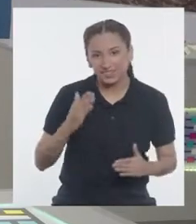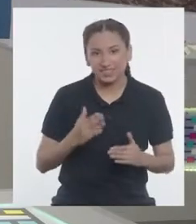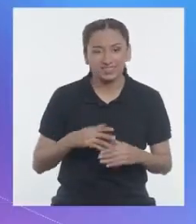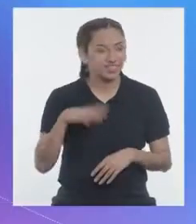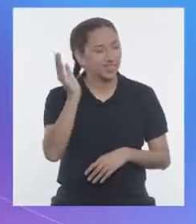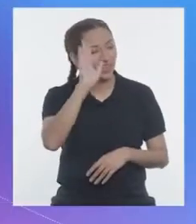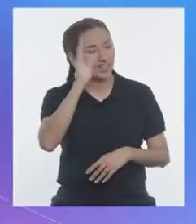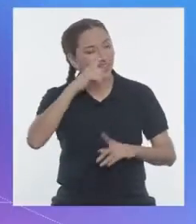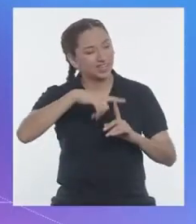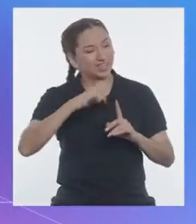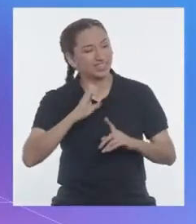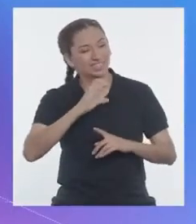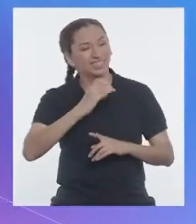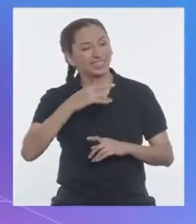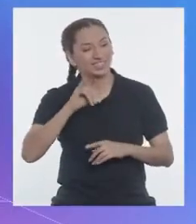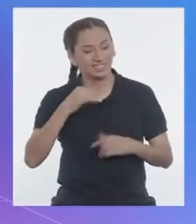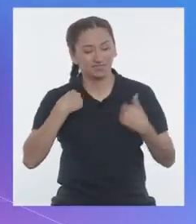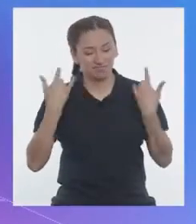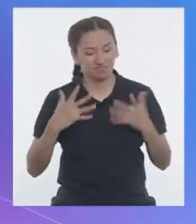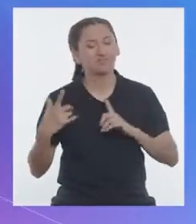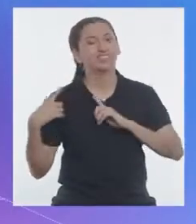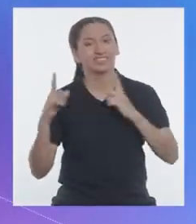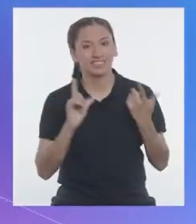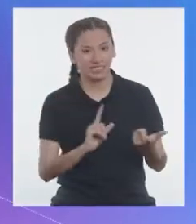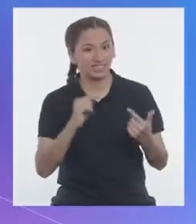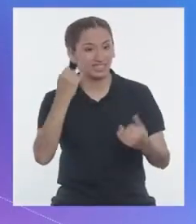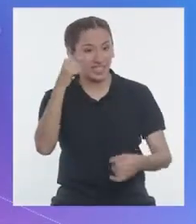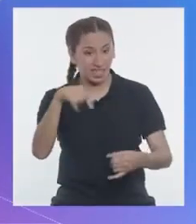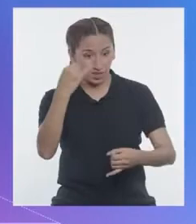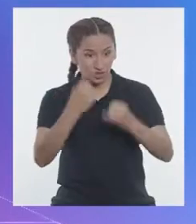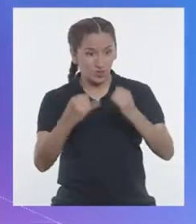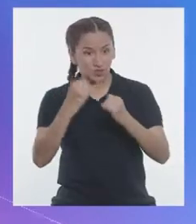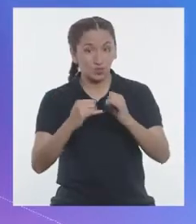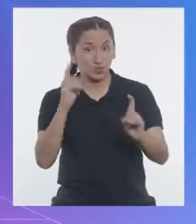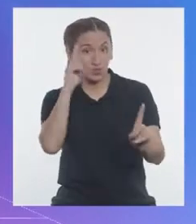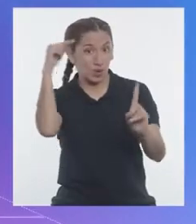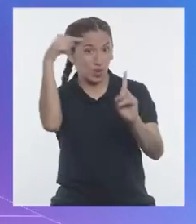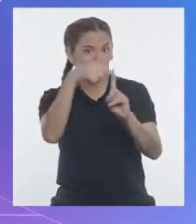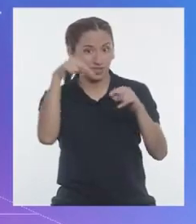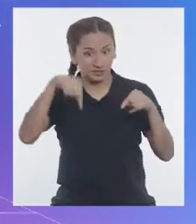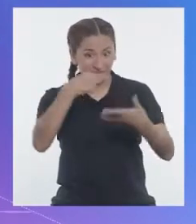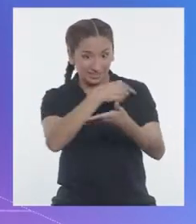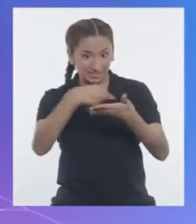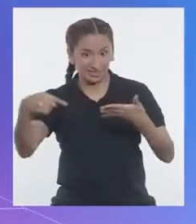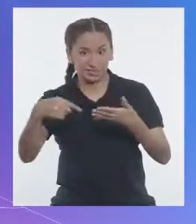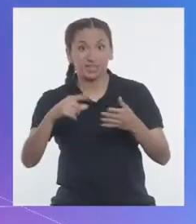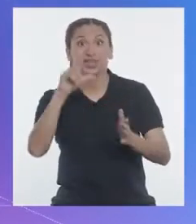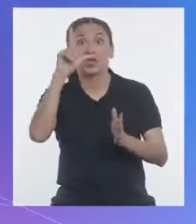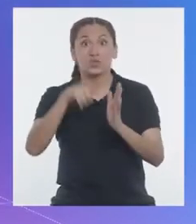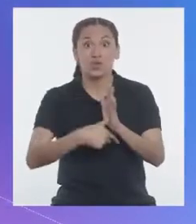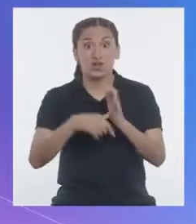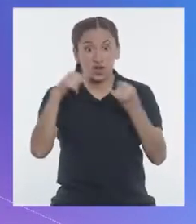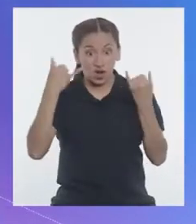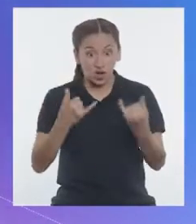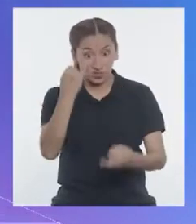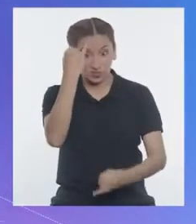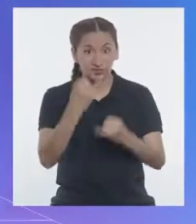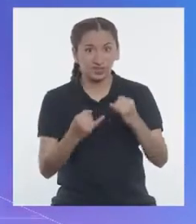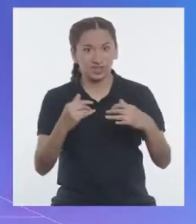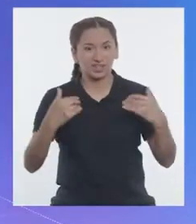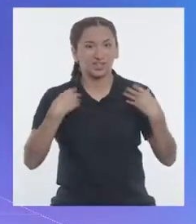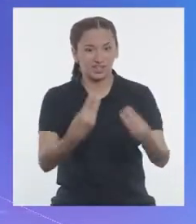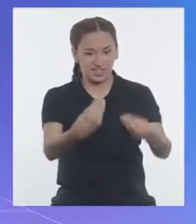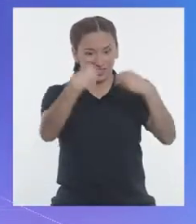Hola, Tachi. Estoy lista para el último propósito de la semana y, al final del día,